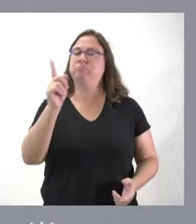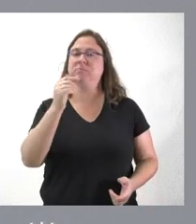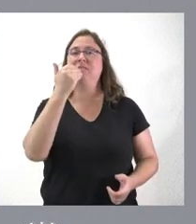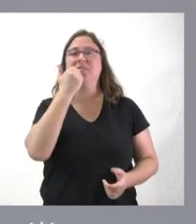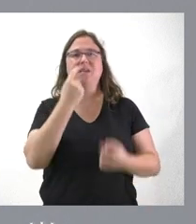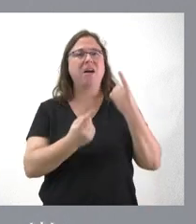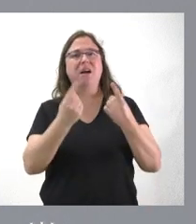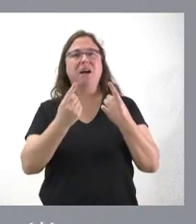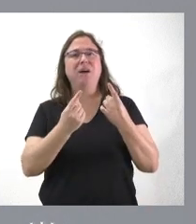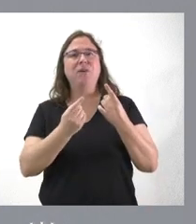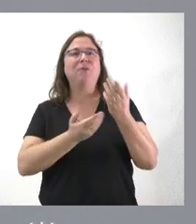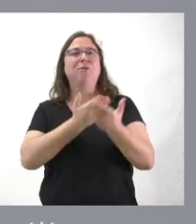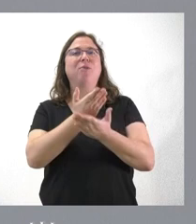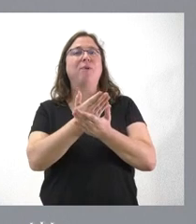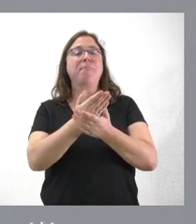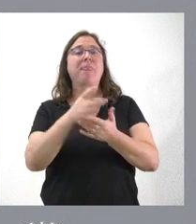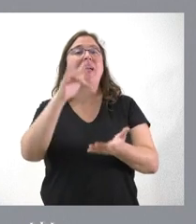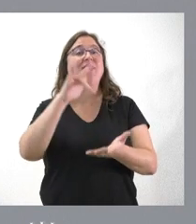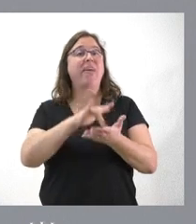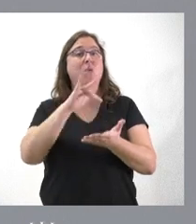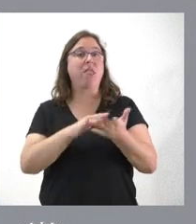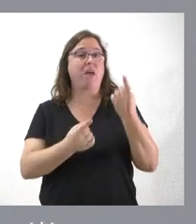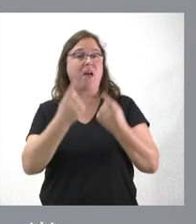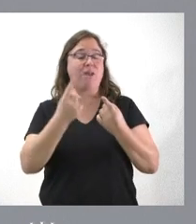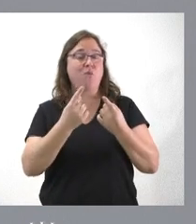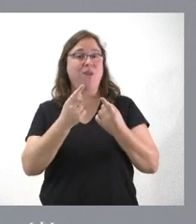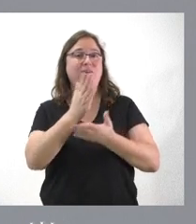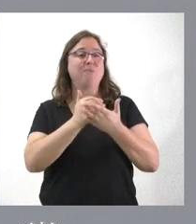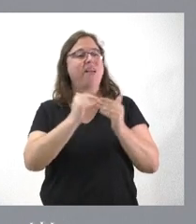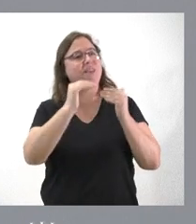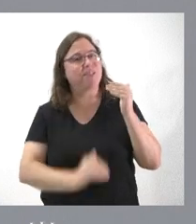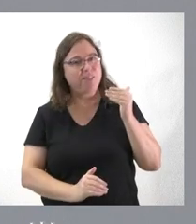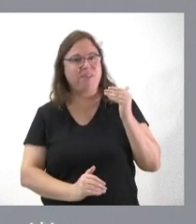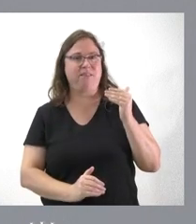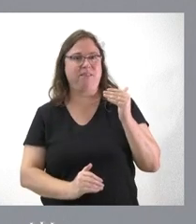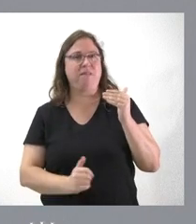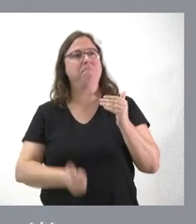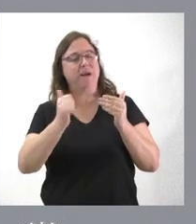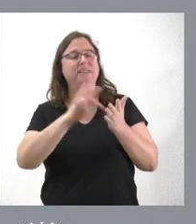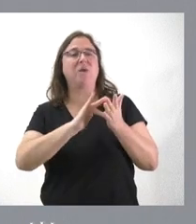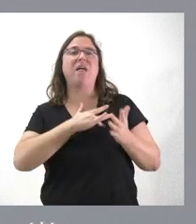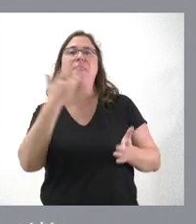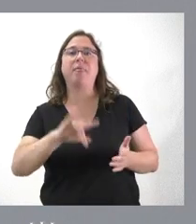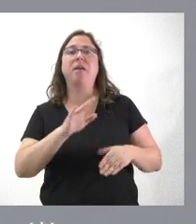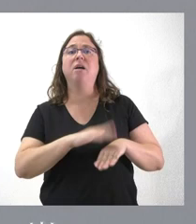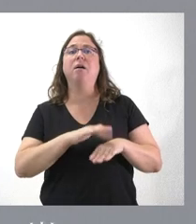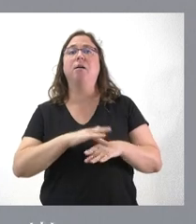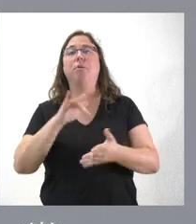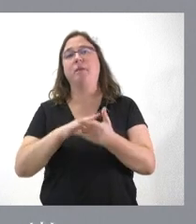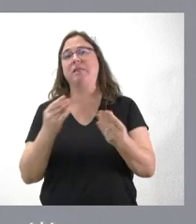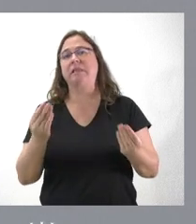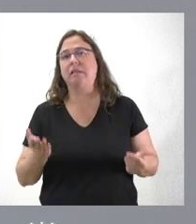quite la deuda de algunas comunidades autónomas o el mayor porcentaje de algunas comunidades autónomas simplemente por estar más endeudadas